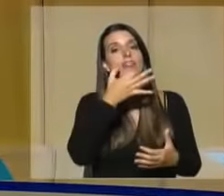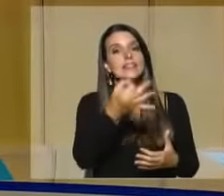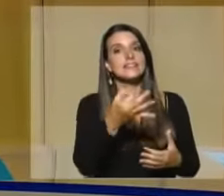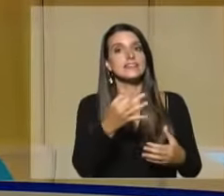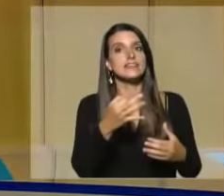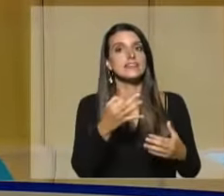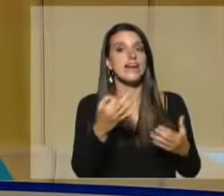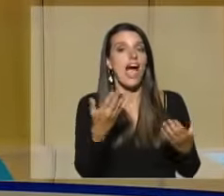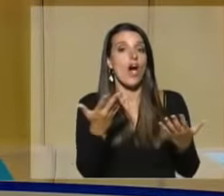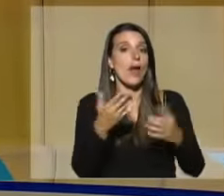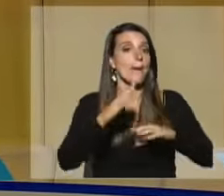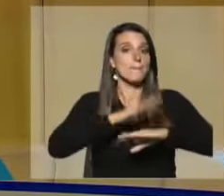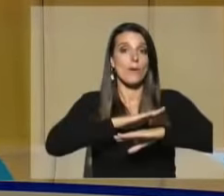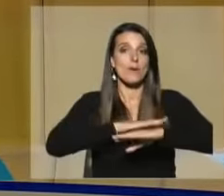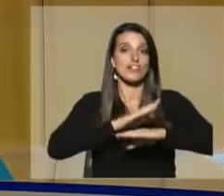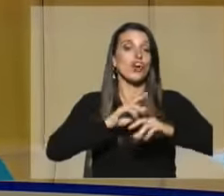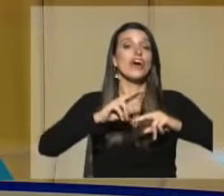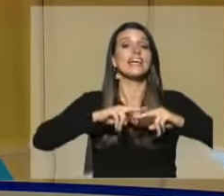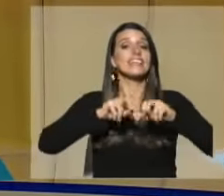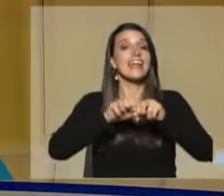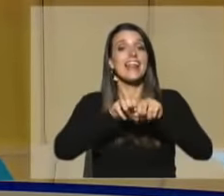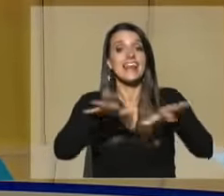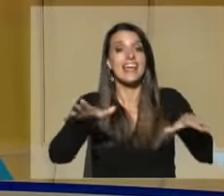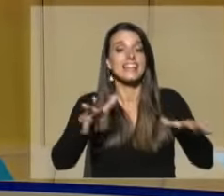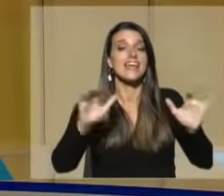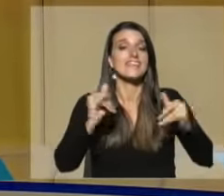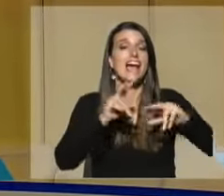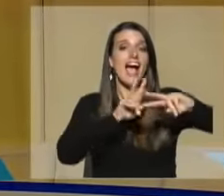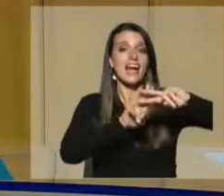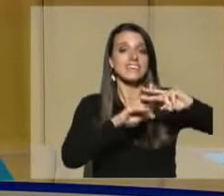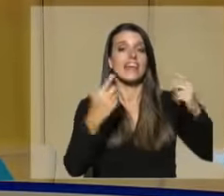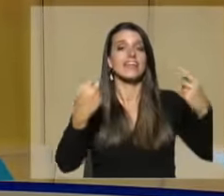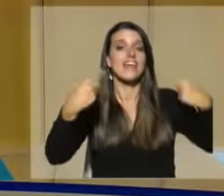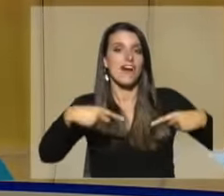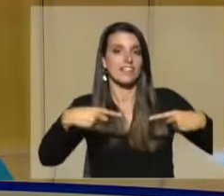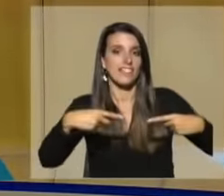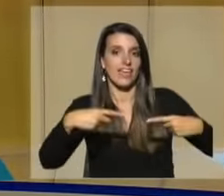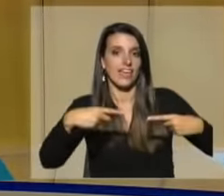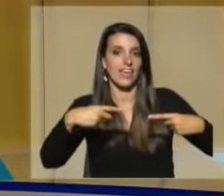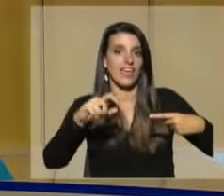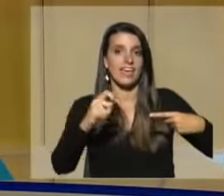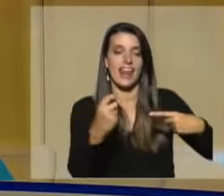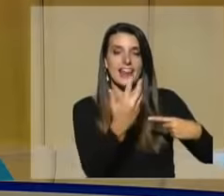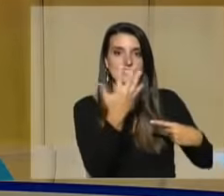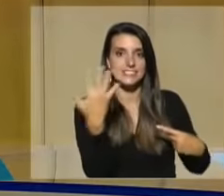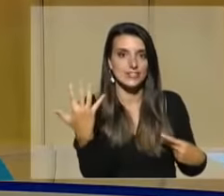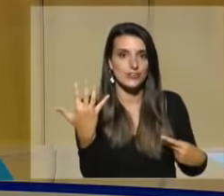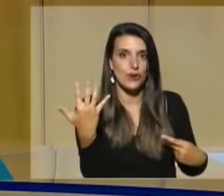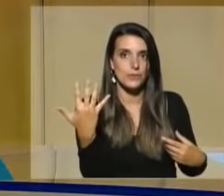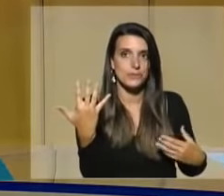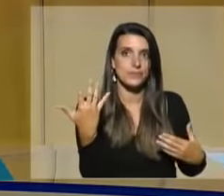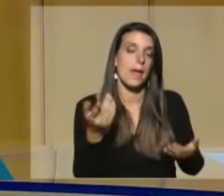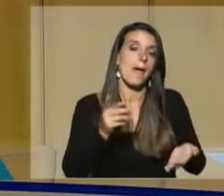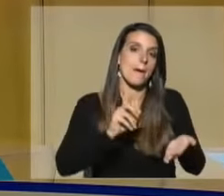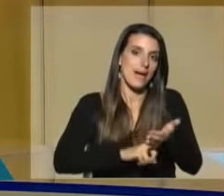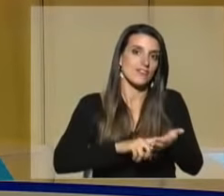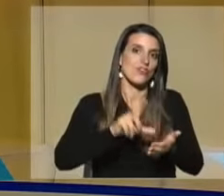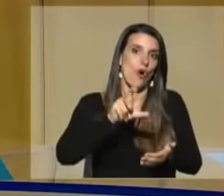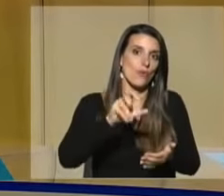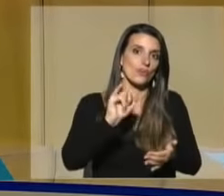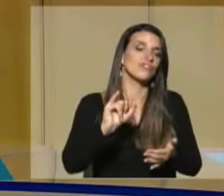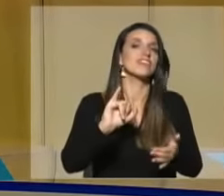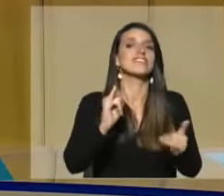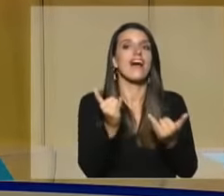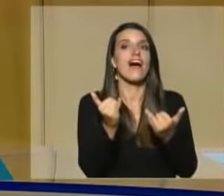somos tendencia en este momento también en las redes sociales estamos con el hashtag debate canal 5 además obviamente de estar